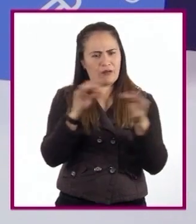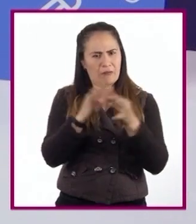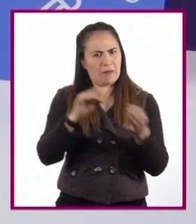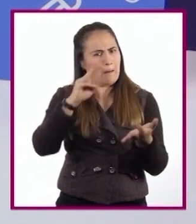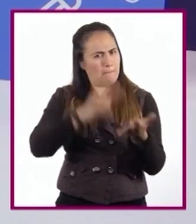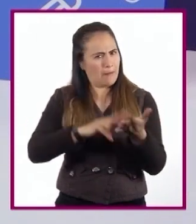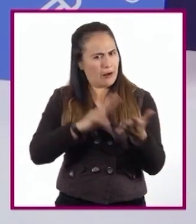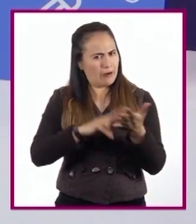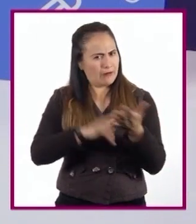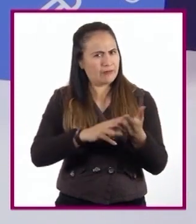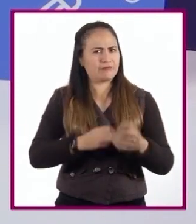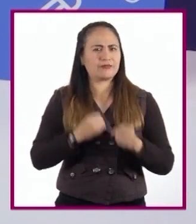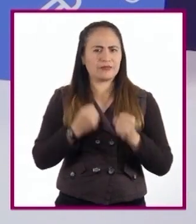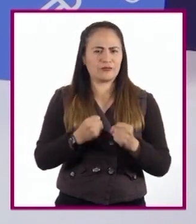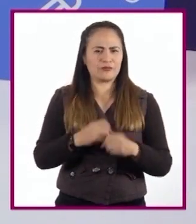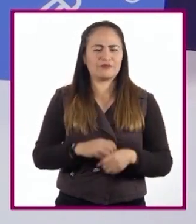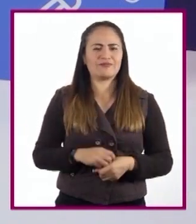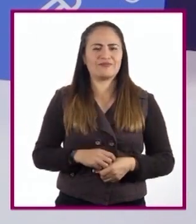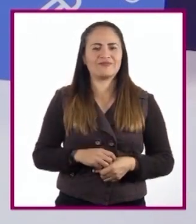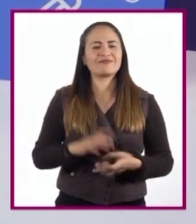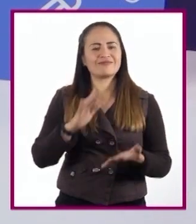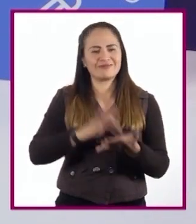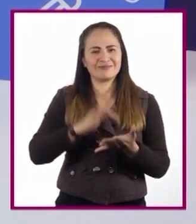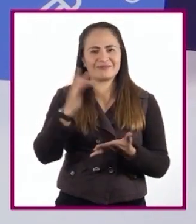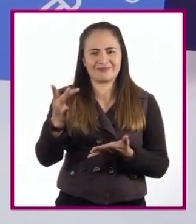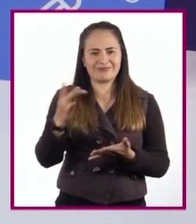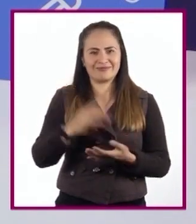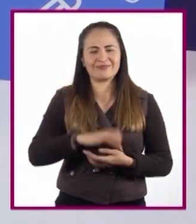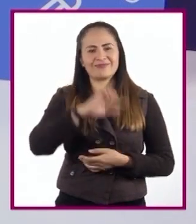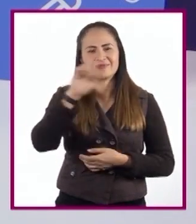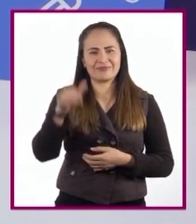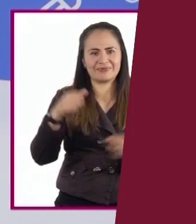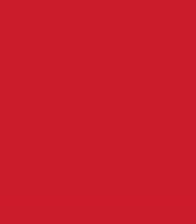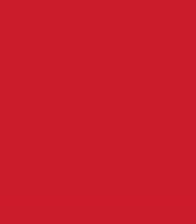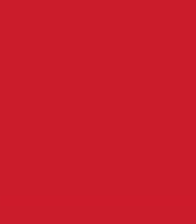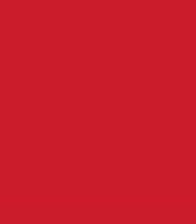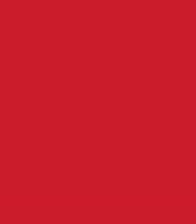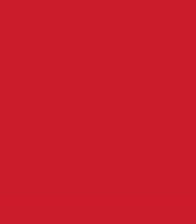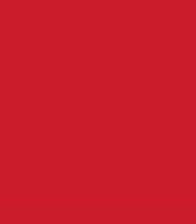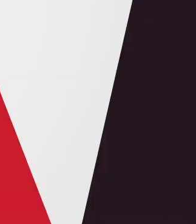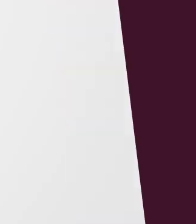aprendido algo nuevo juntos. Muchas gracias y... ¡Hasta la próxima!